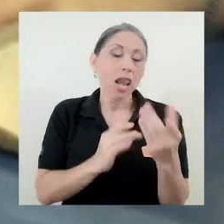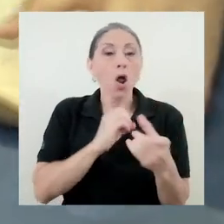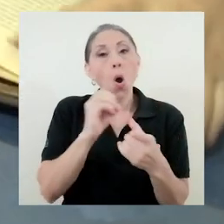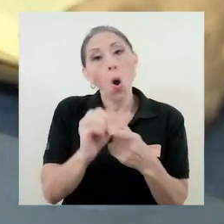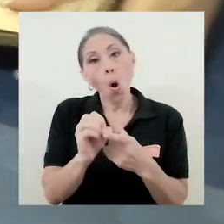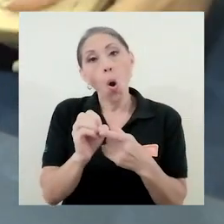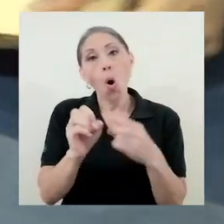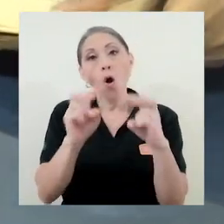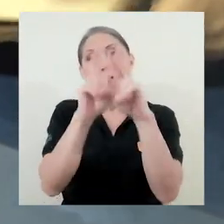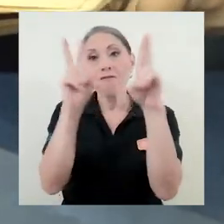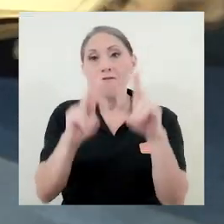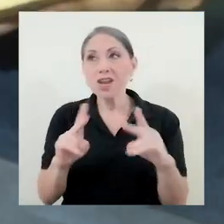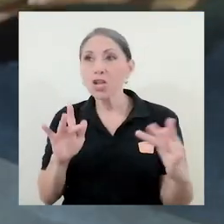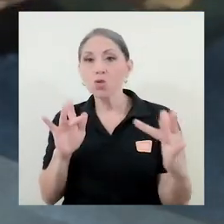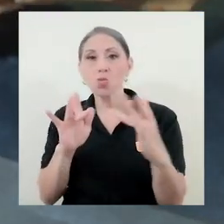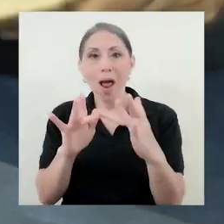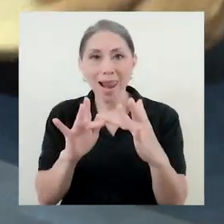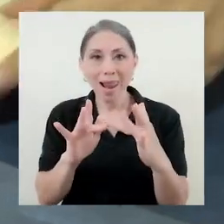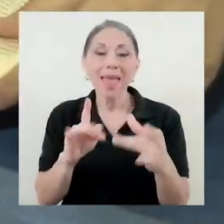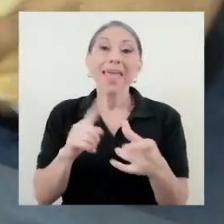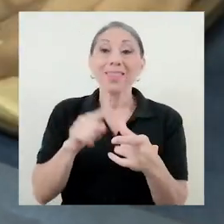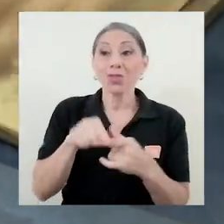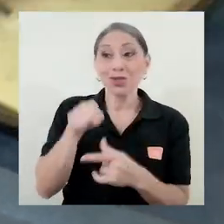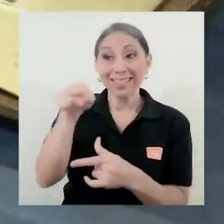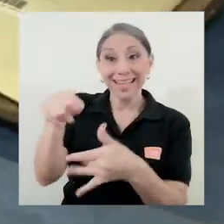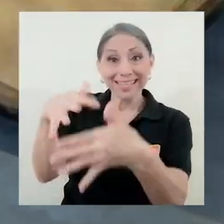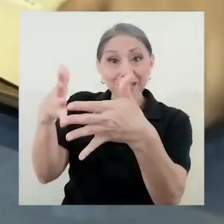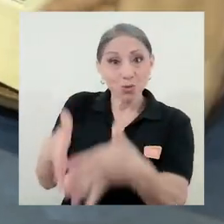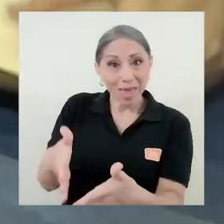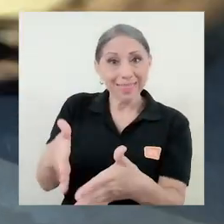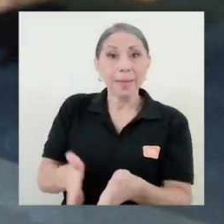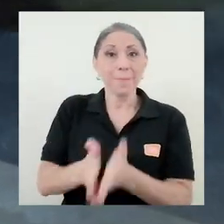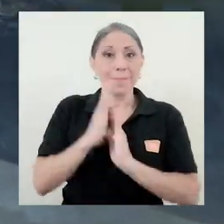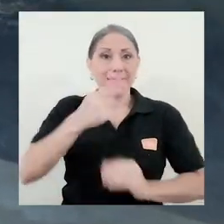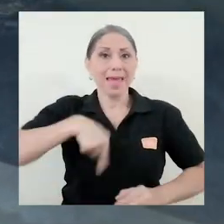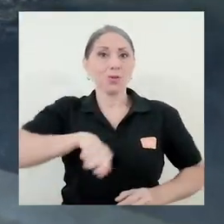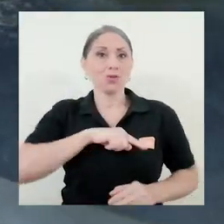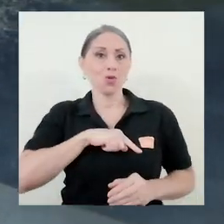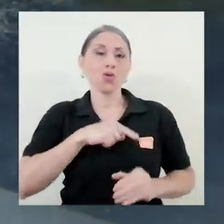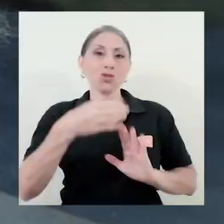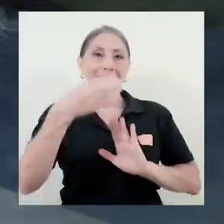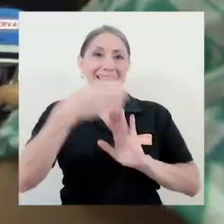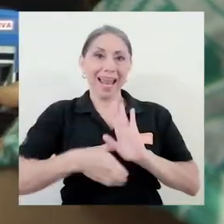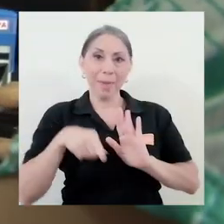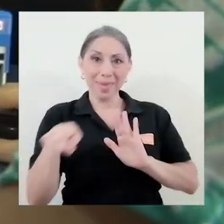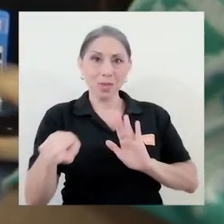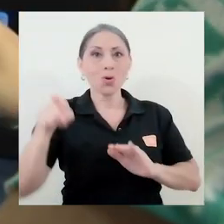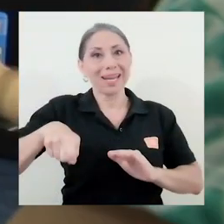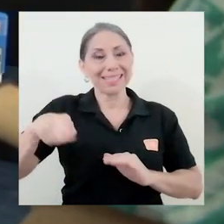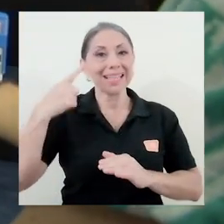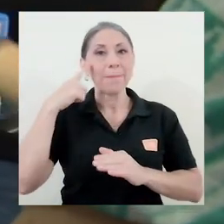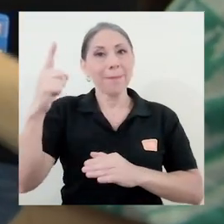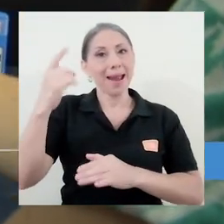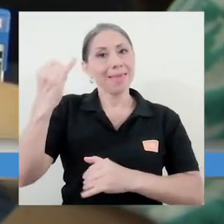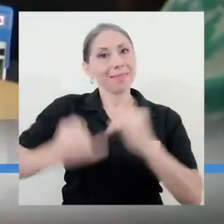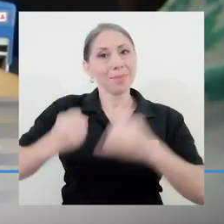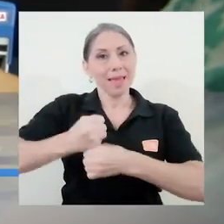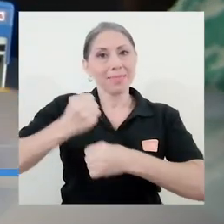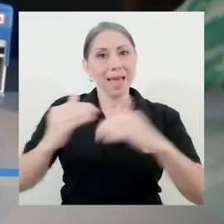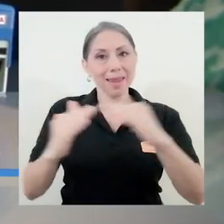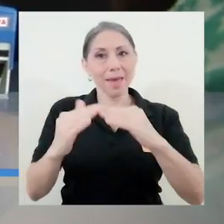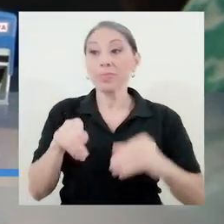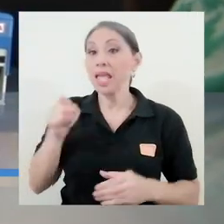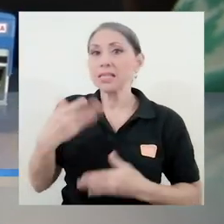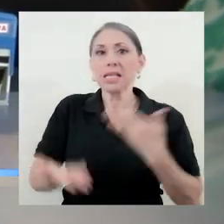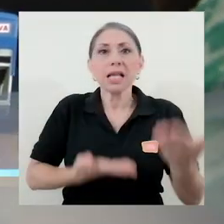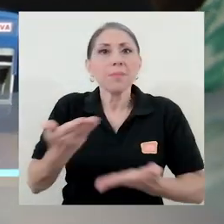El estudiante nos solicita entonces ese capítulo para cumplir con su tarea. Este servicio se está